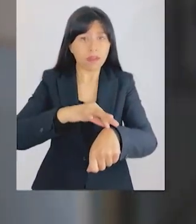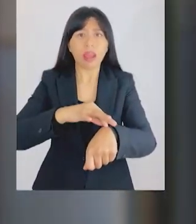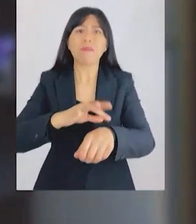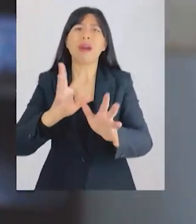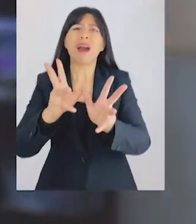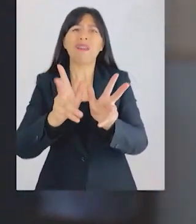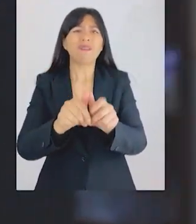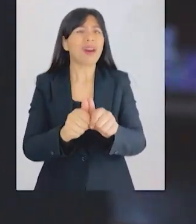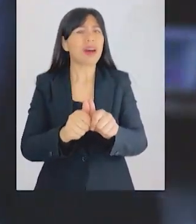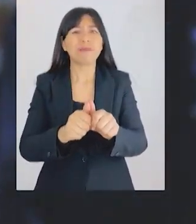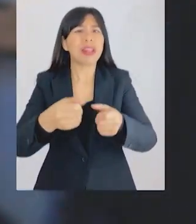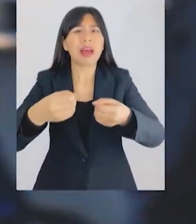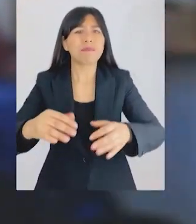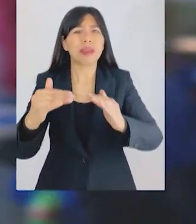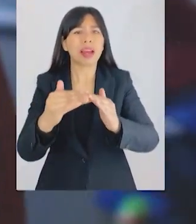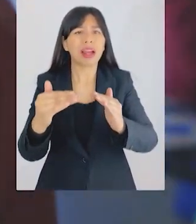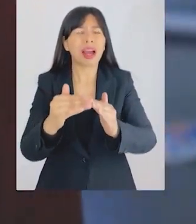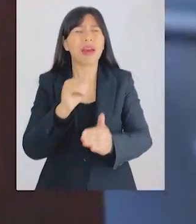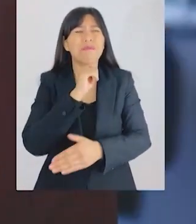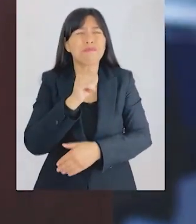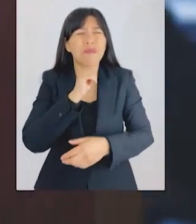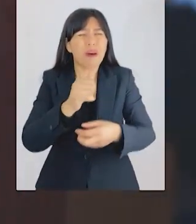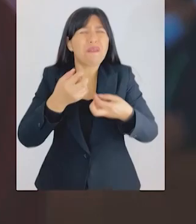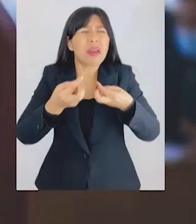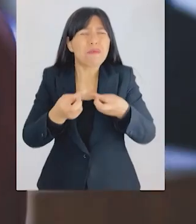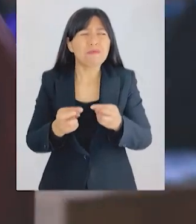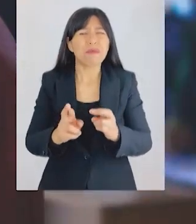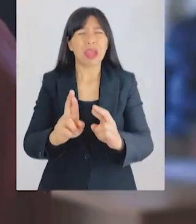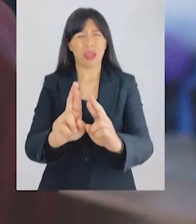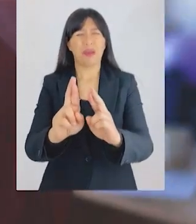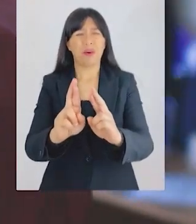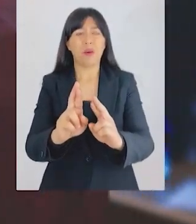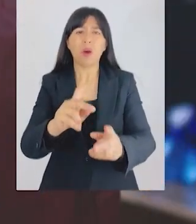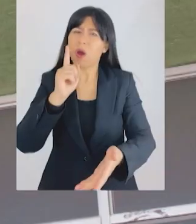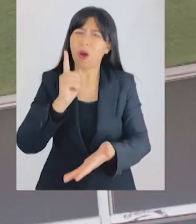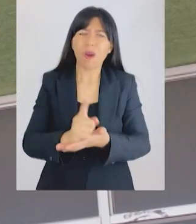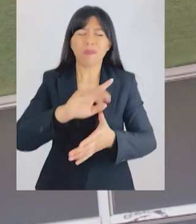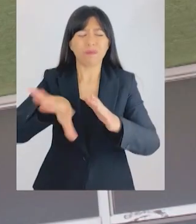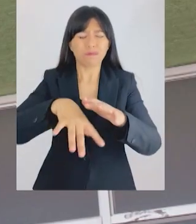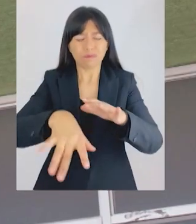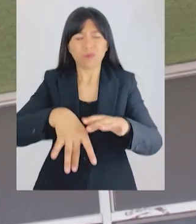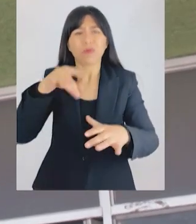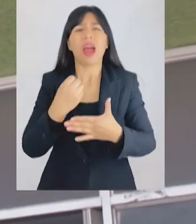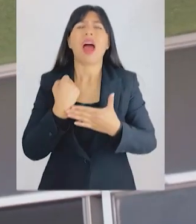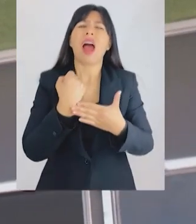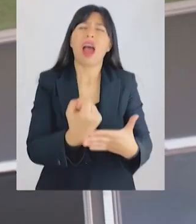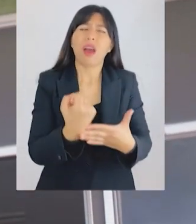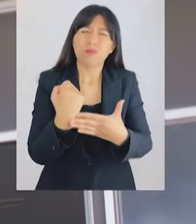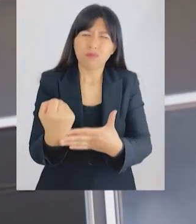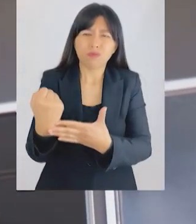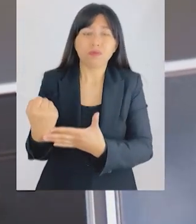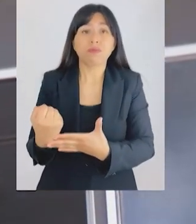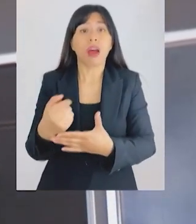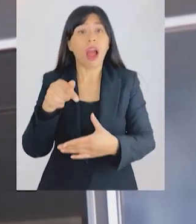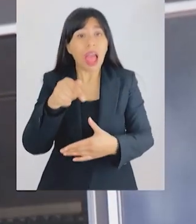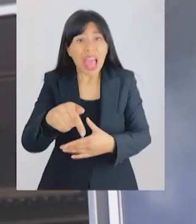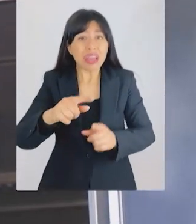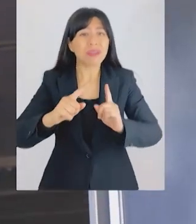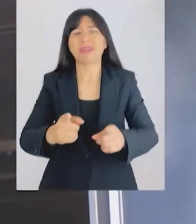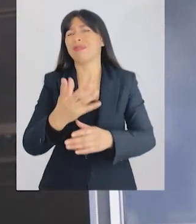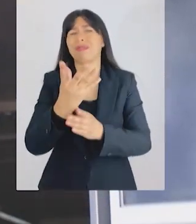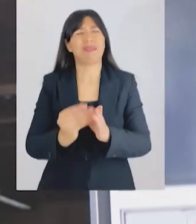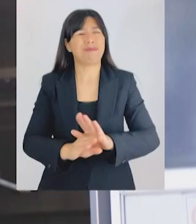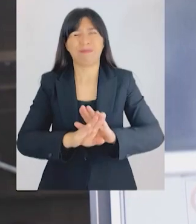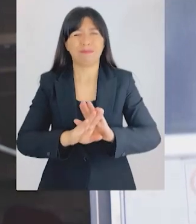muchas familias deben quedar en la calle o más pobre de lo que eran, obligado a hacer rifas y bingos solidarios. Eso